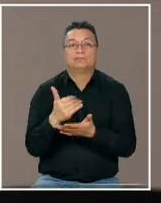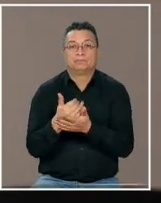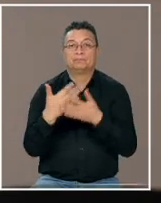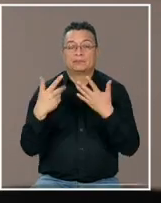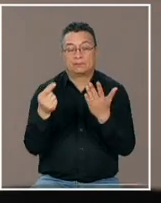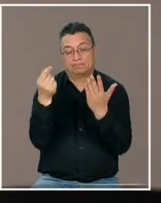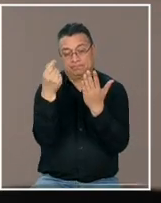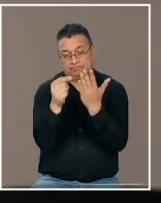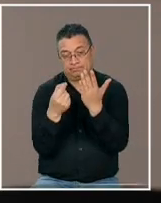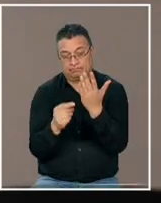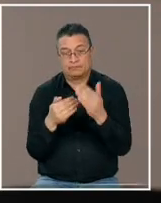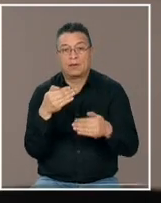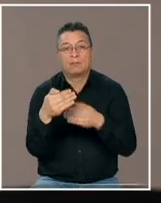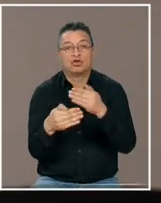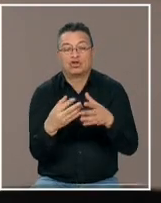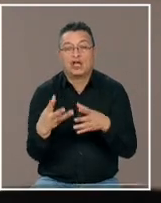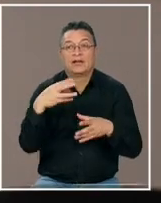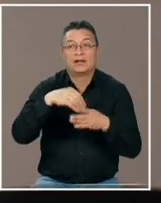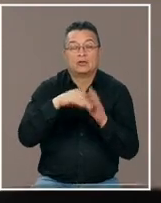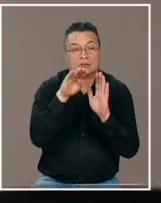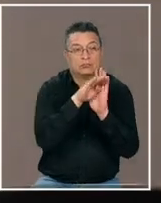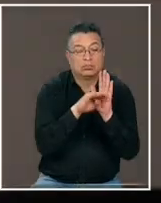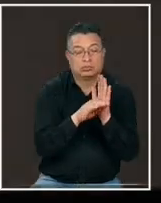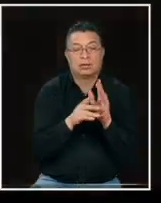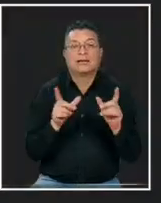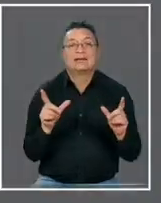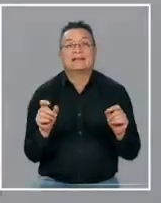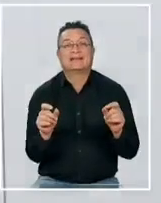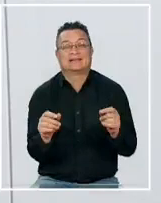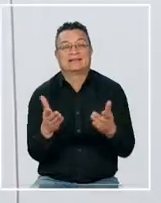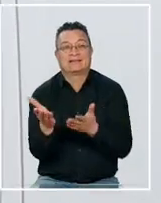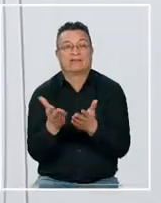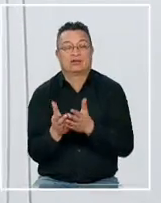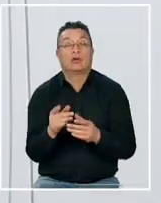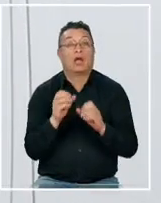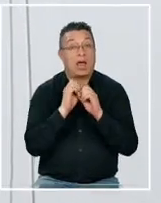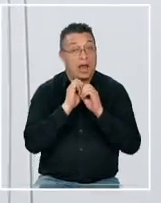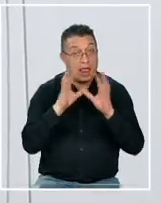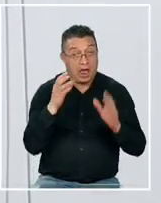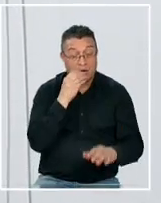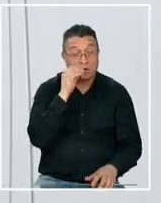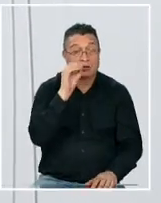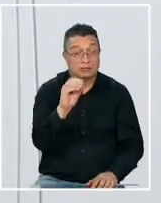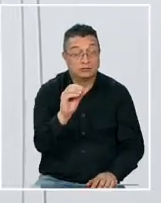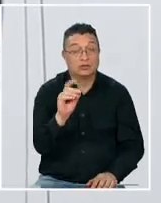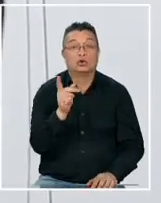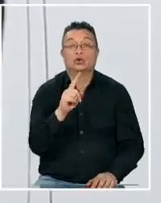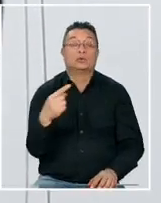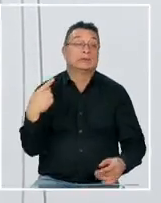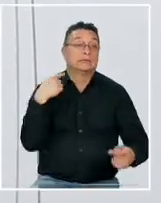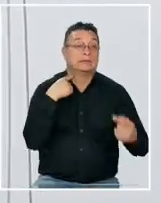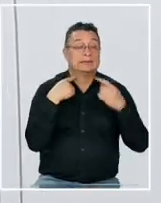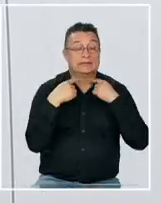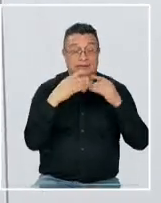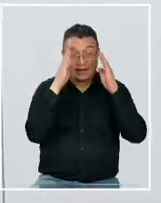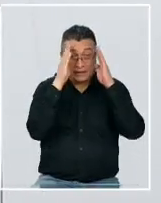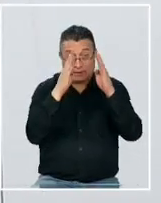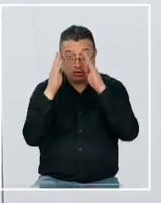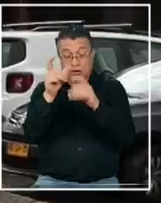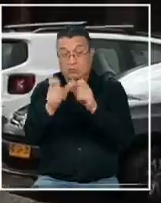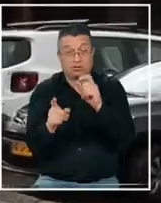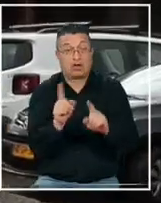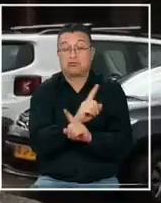el fin de revisar los procesos internos y los protocolos del servicio de oncología aunque aclaran que el procedimiento no afectó la atención de los